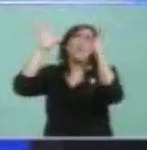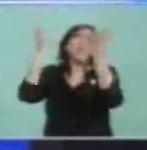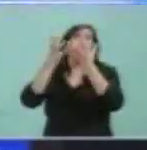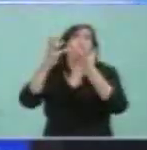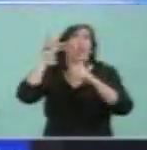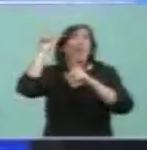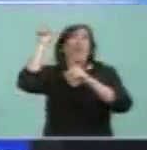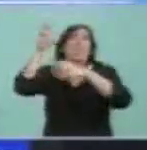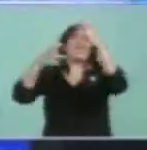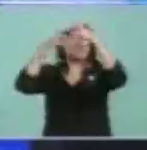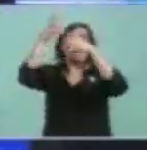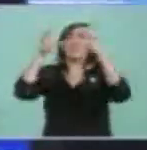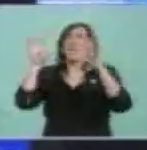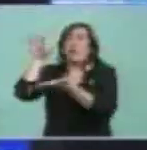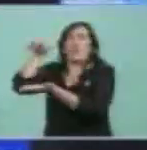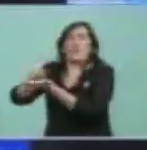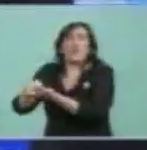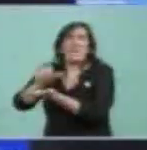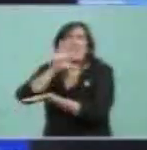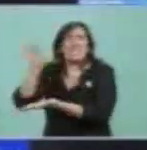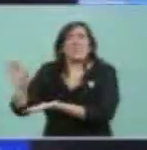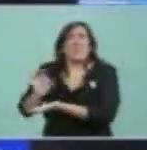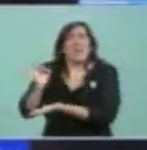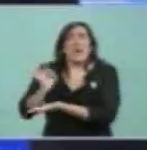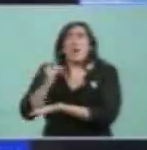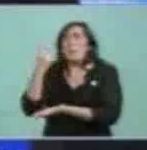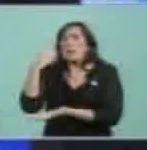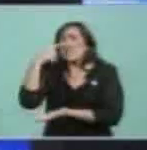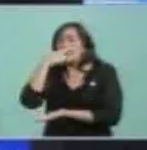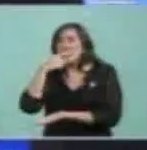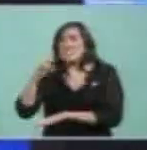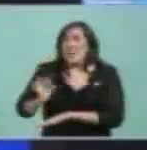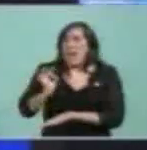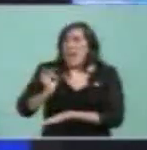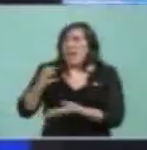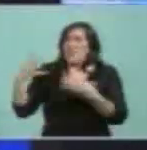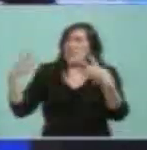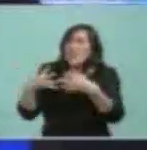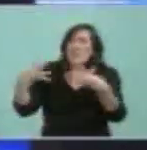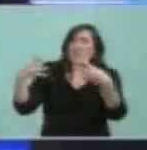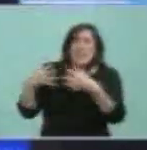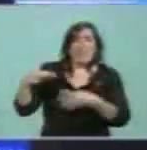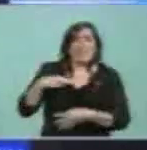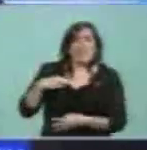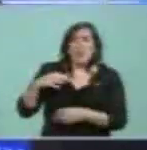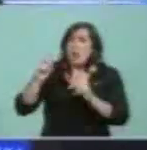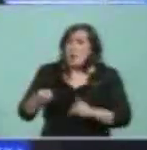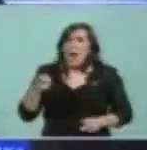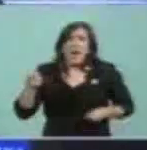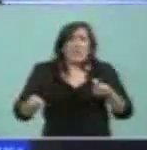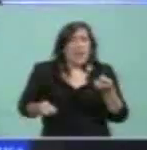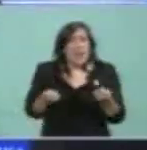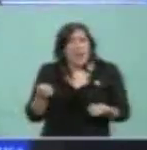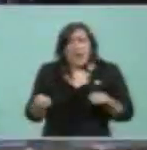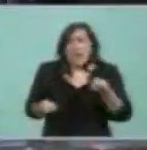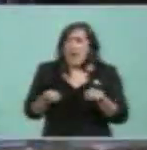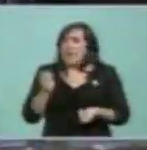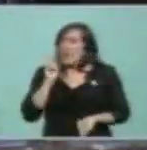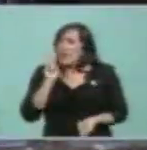desarrollado, 27 años de guerra civil y siguen bailando.